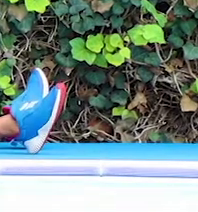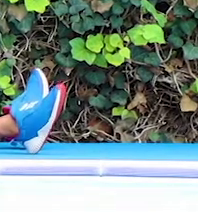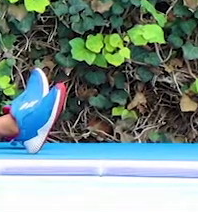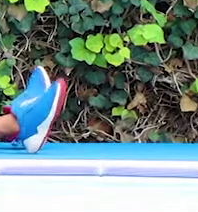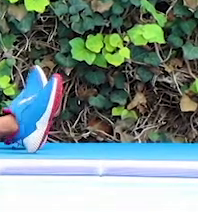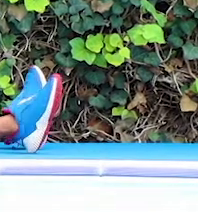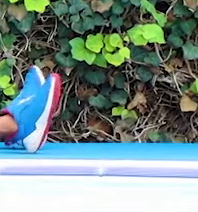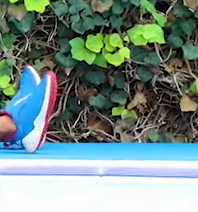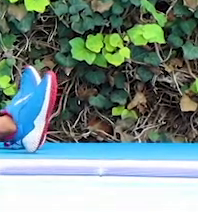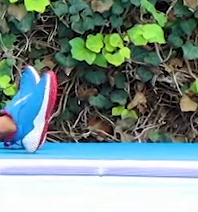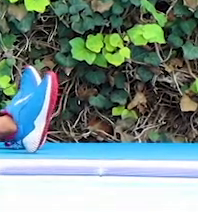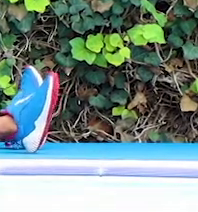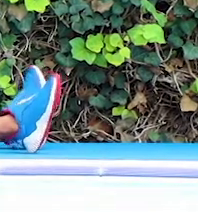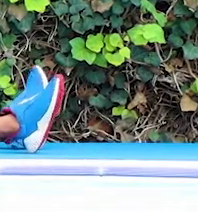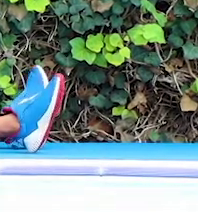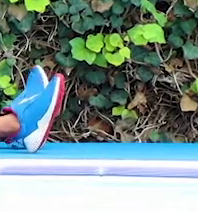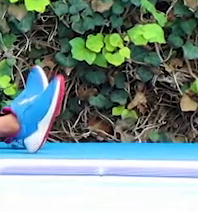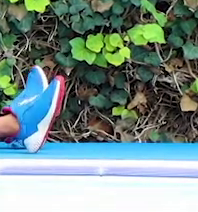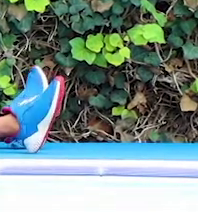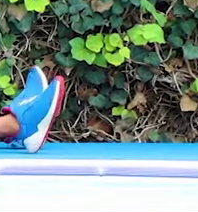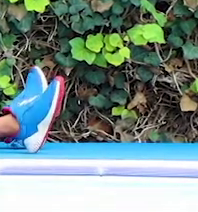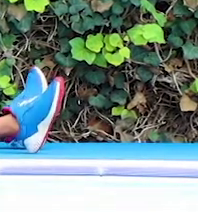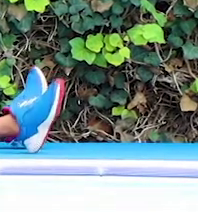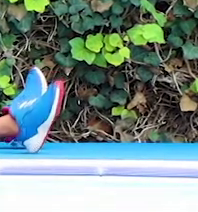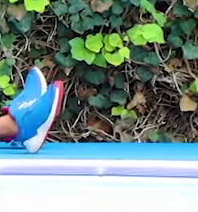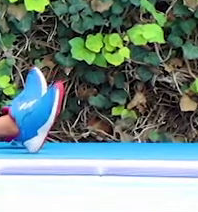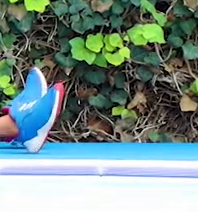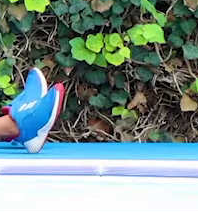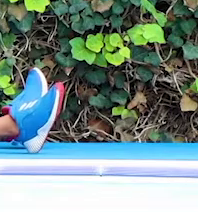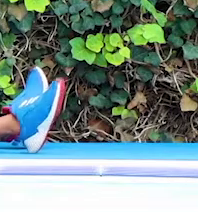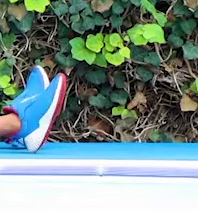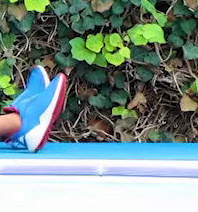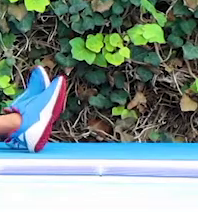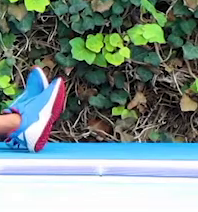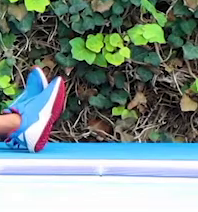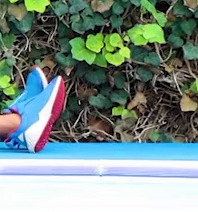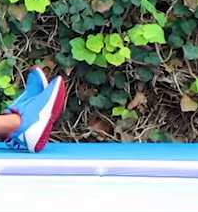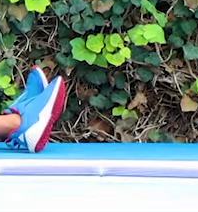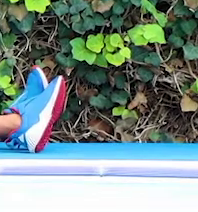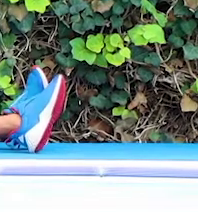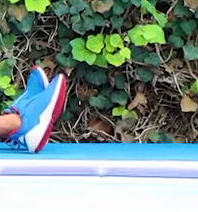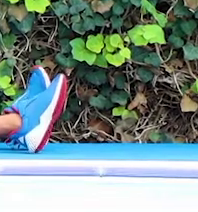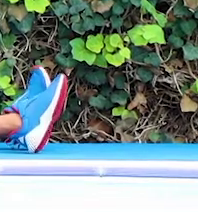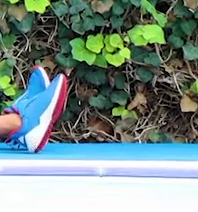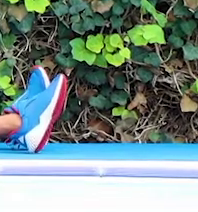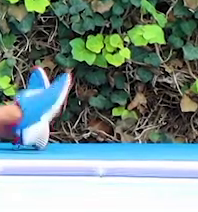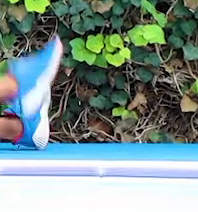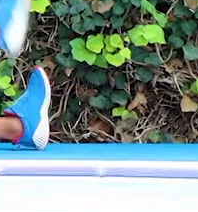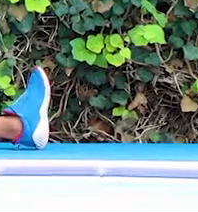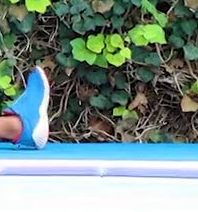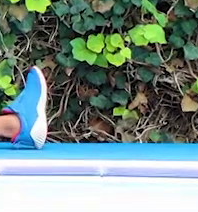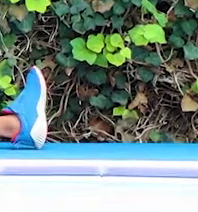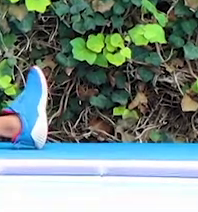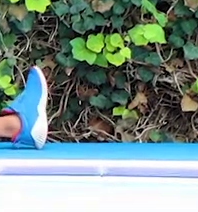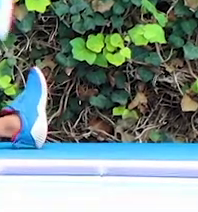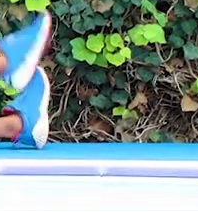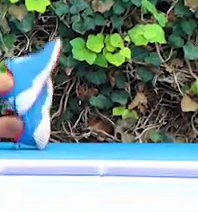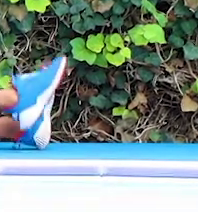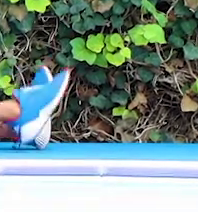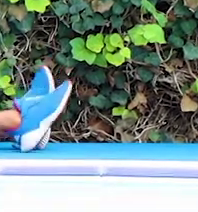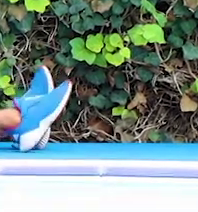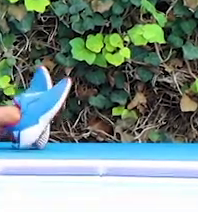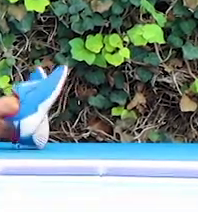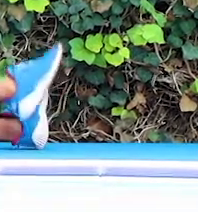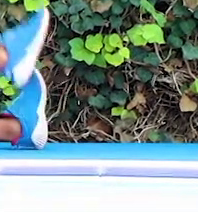Volvemos a respirar Y nos preparamos Para hacer Otra vez el ejercicio Levantamos Pierna derecha